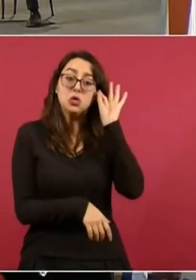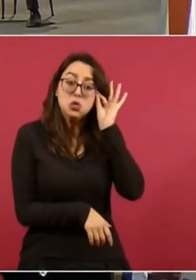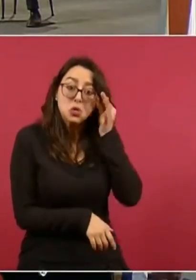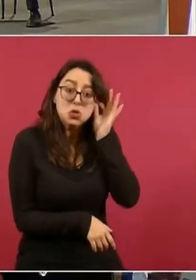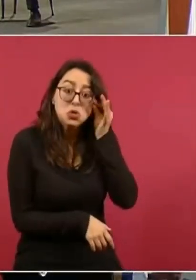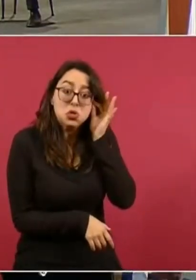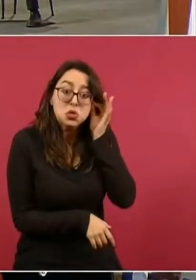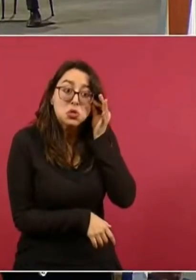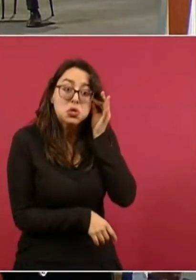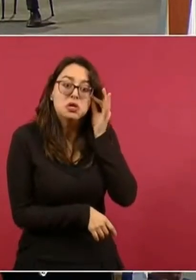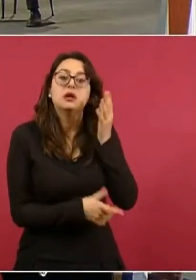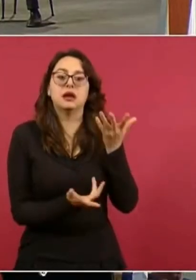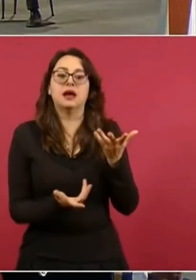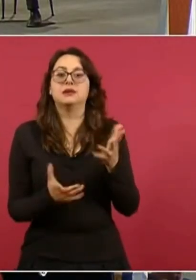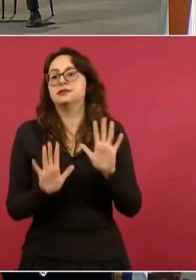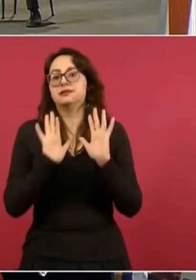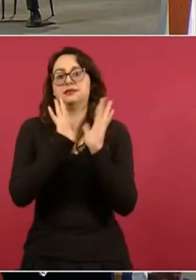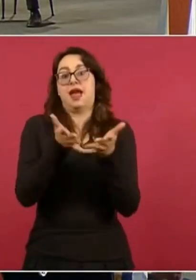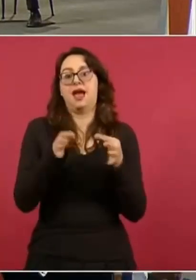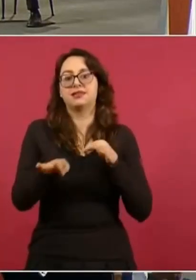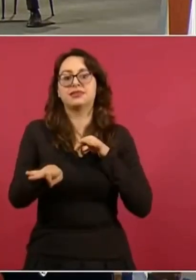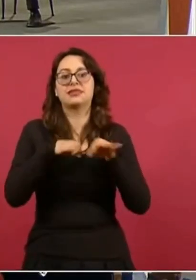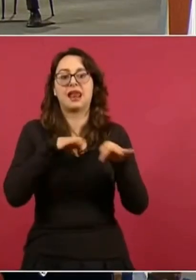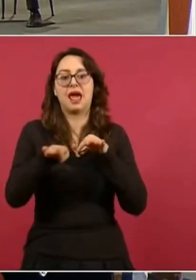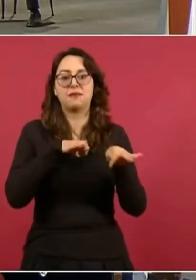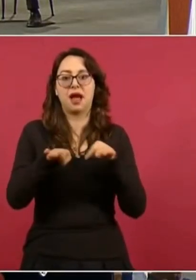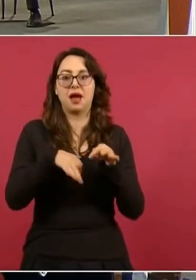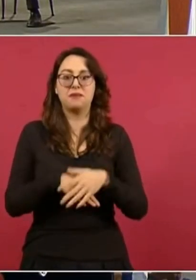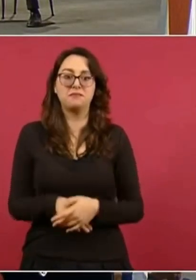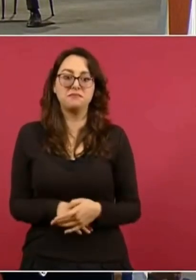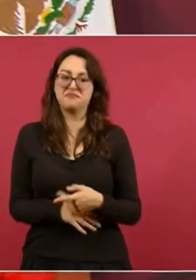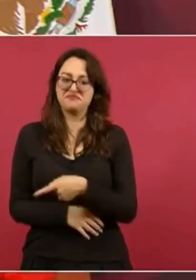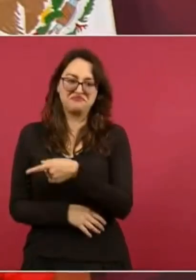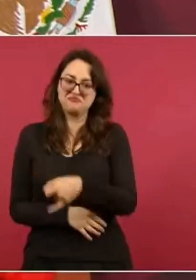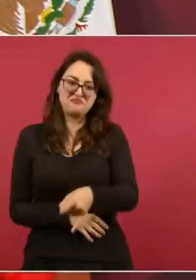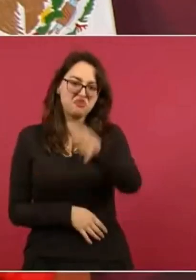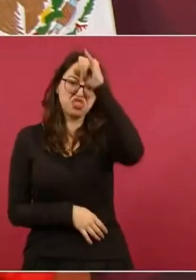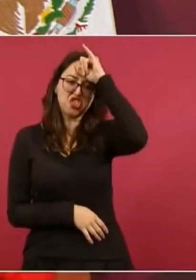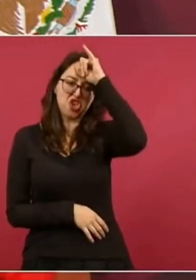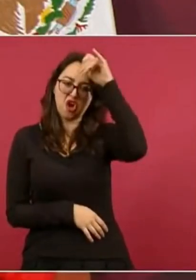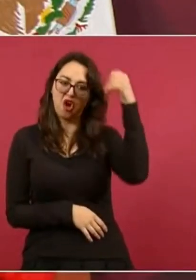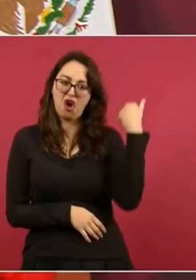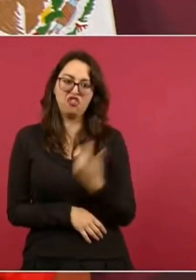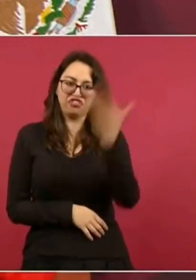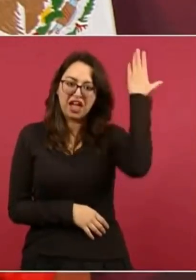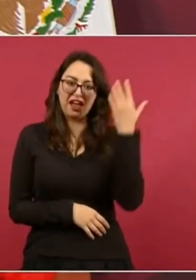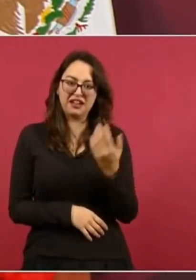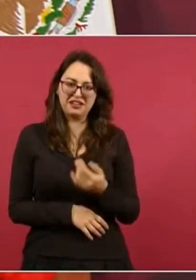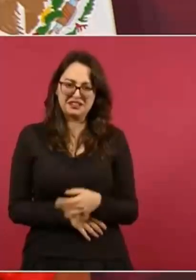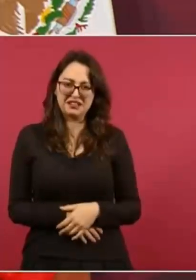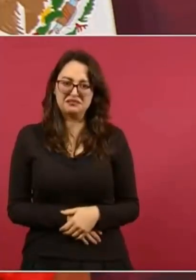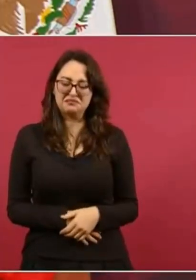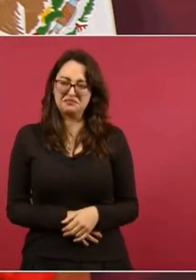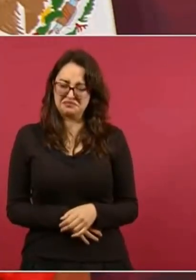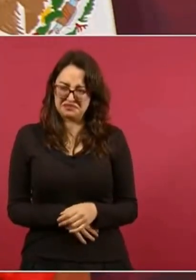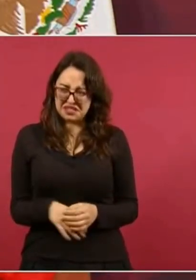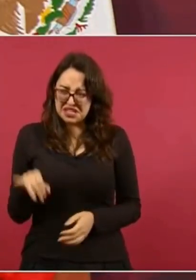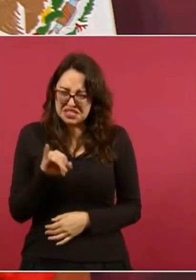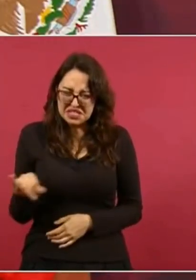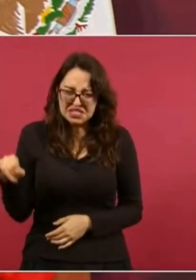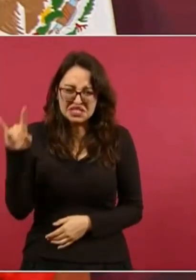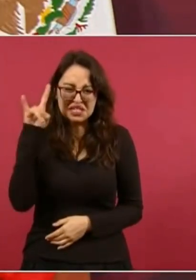se conduce con la idiota idea de que es de izquierda. Pero tienes razón.